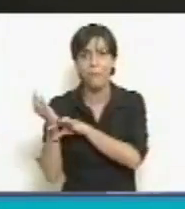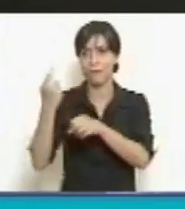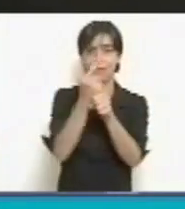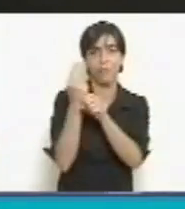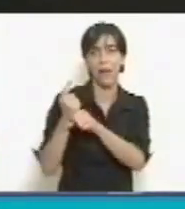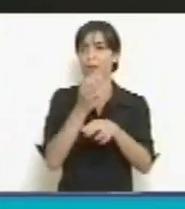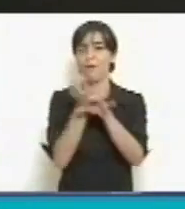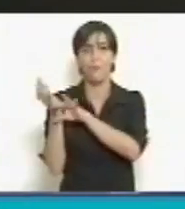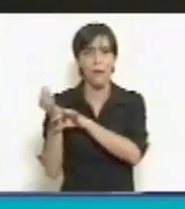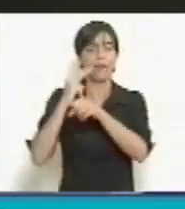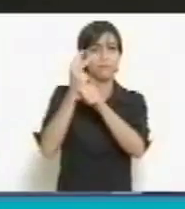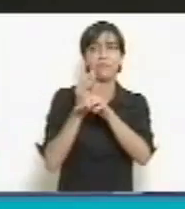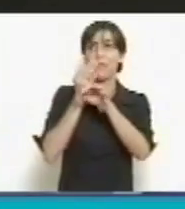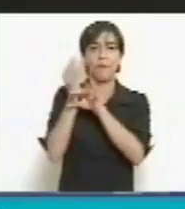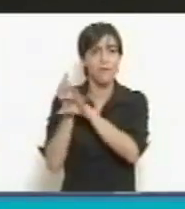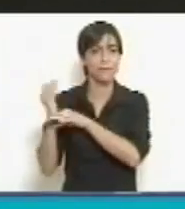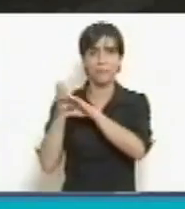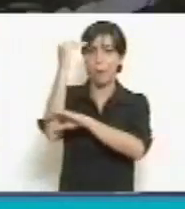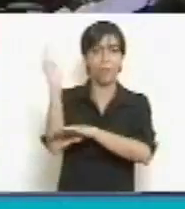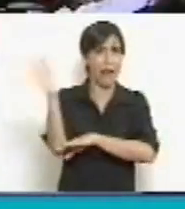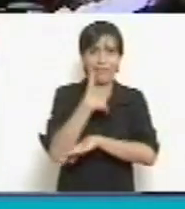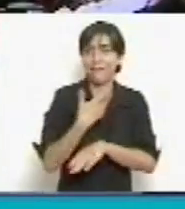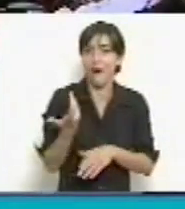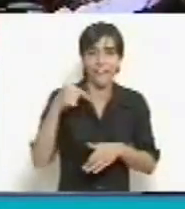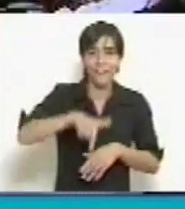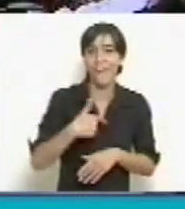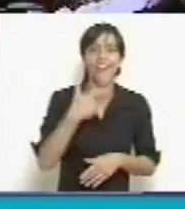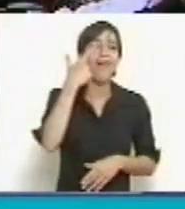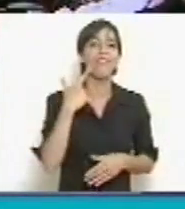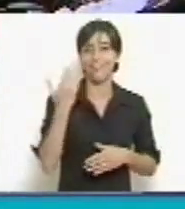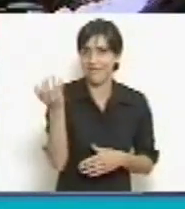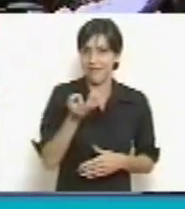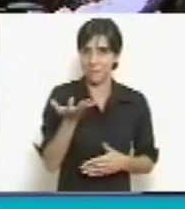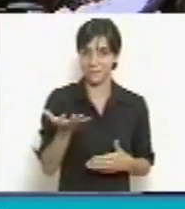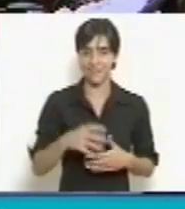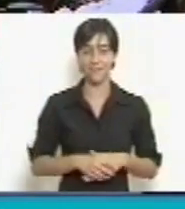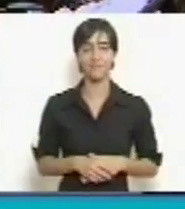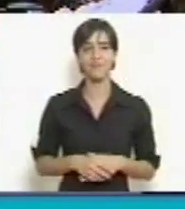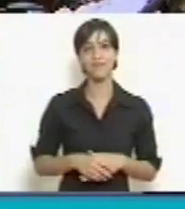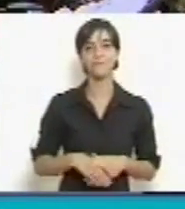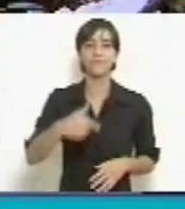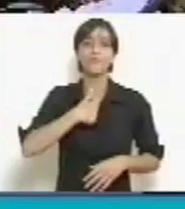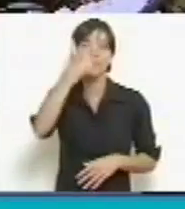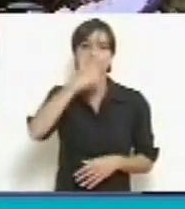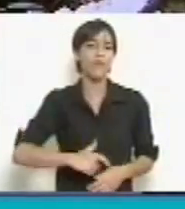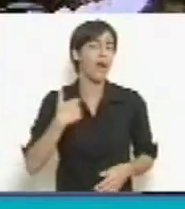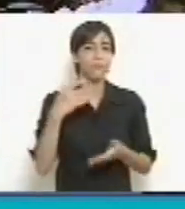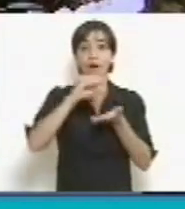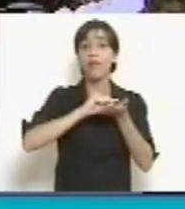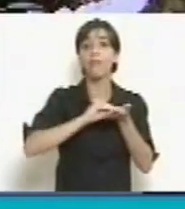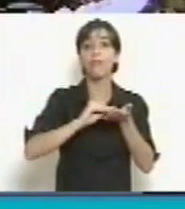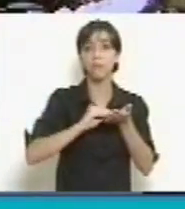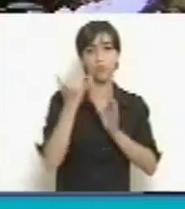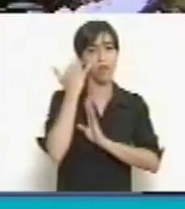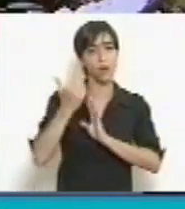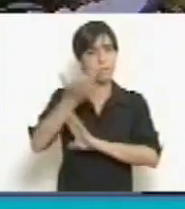superior en la Argentina. A mí me toca ser una diputada que ya ha